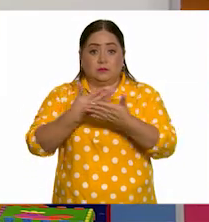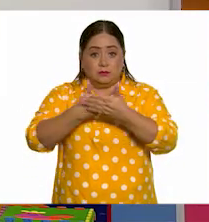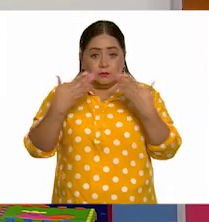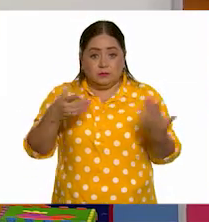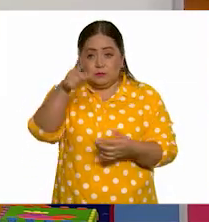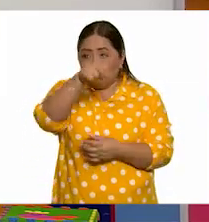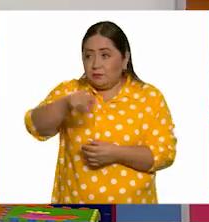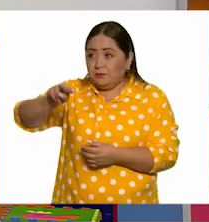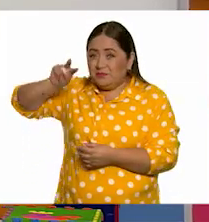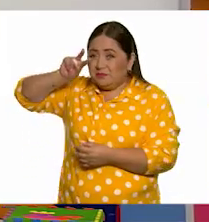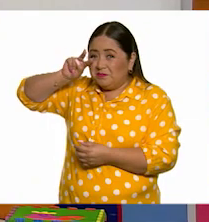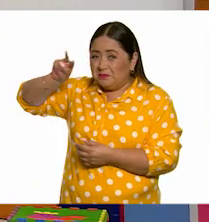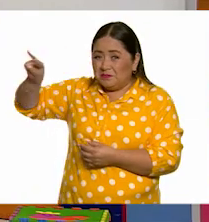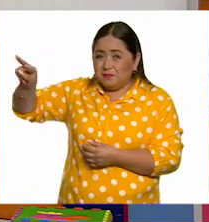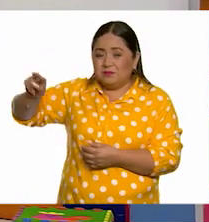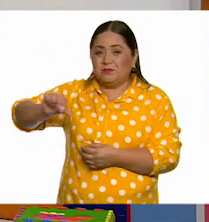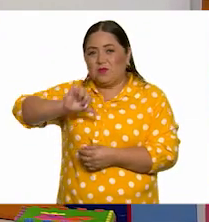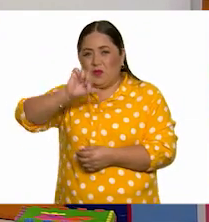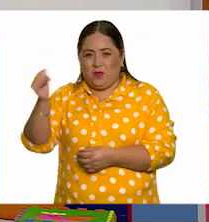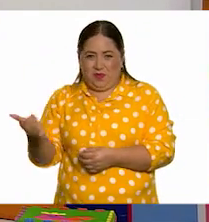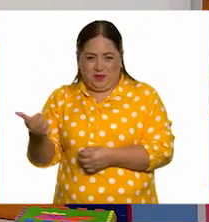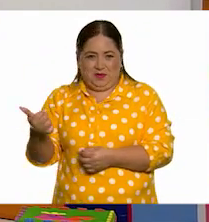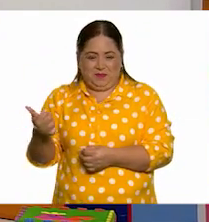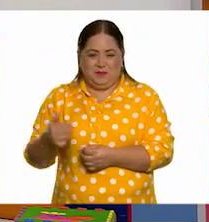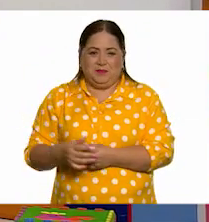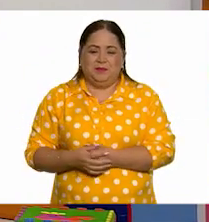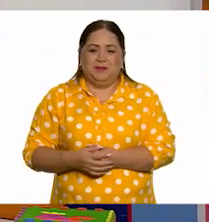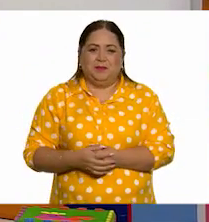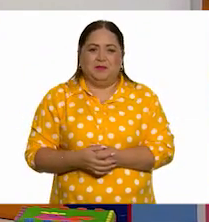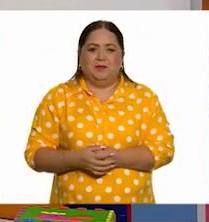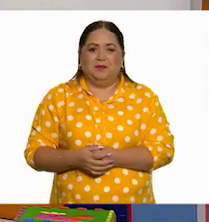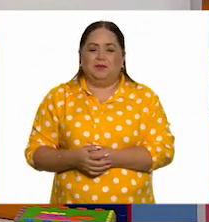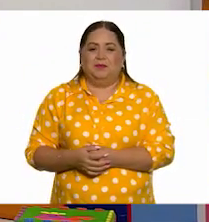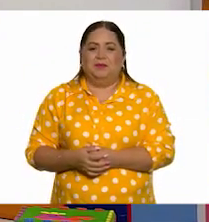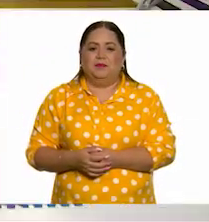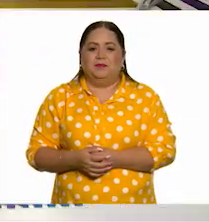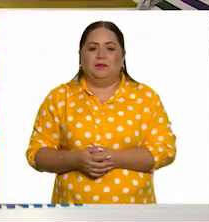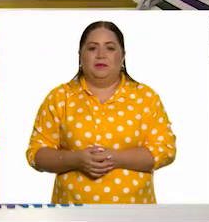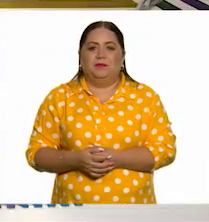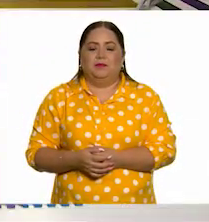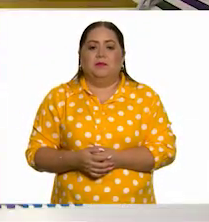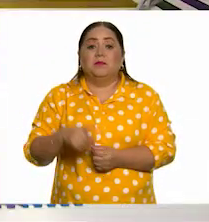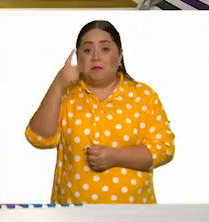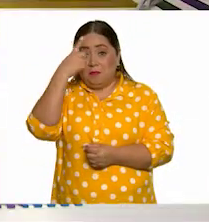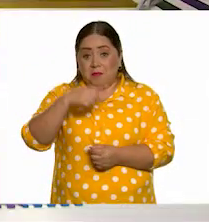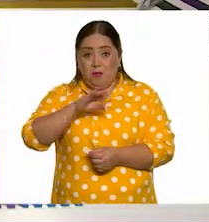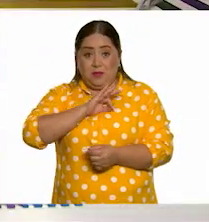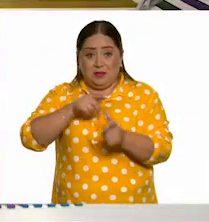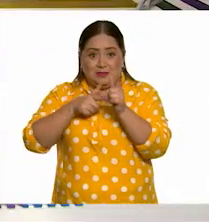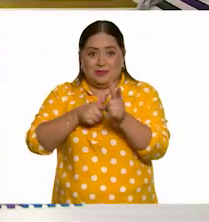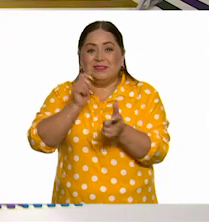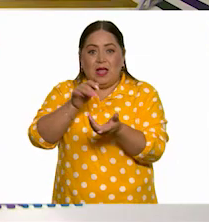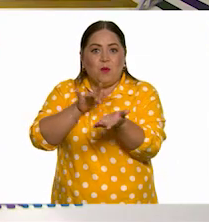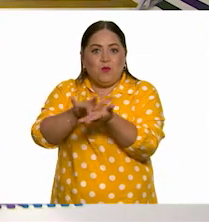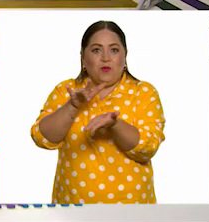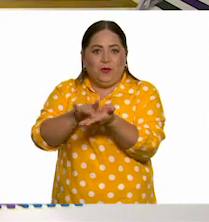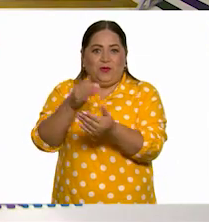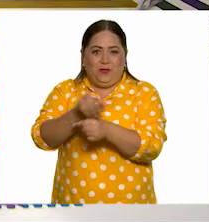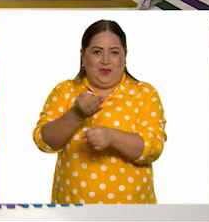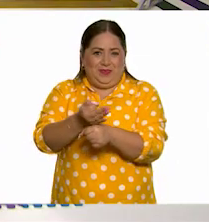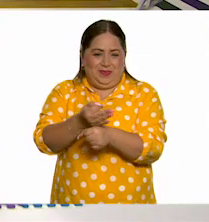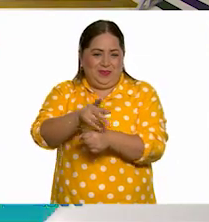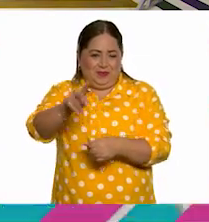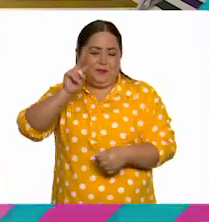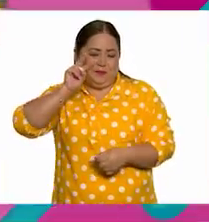quiero que observemos la siguiente parte de su descripción para seguir apoyando en este